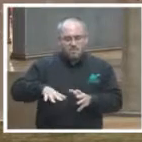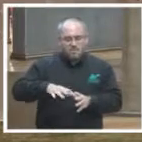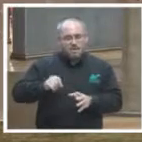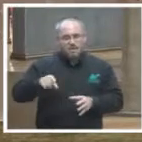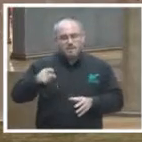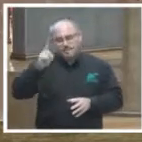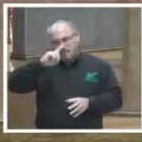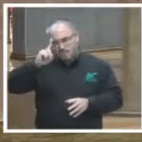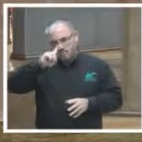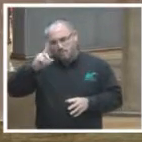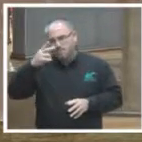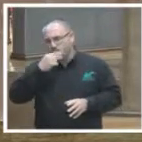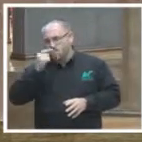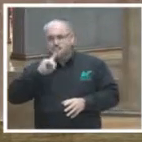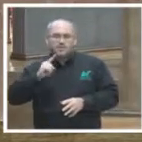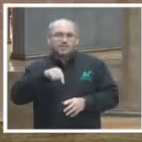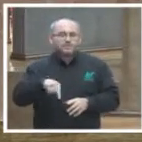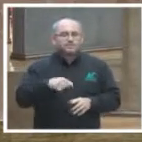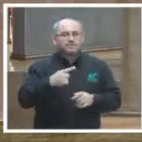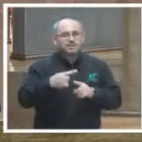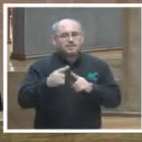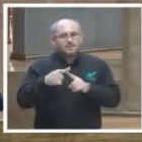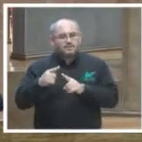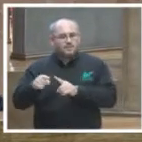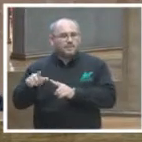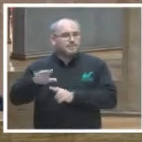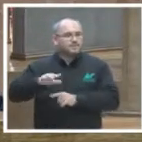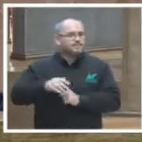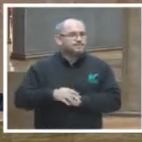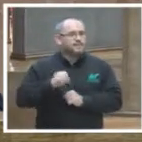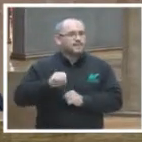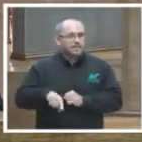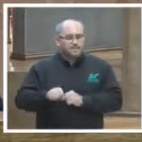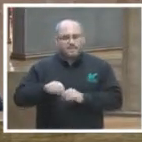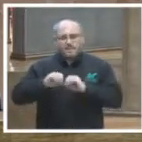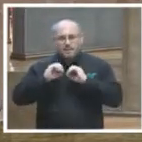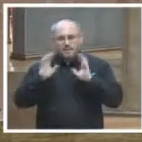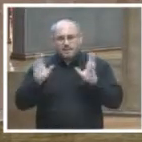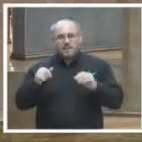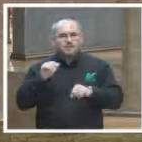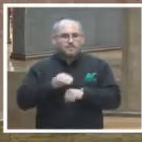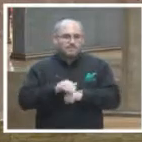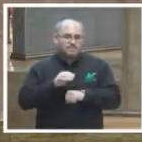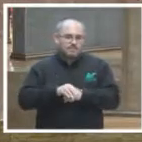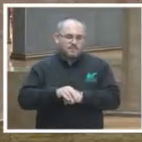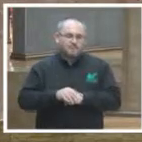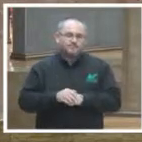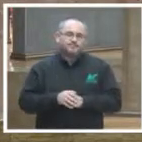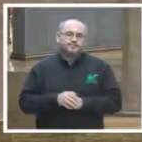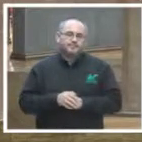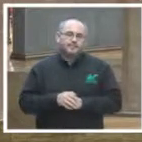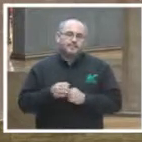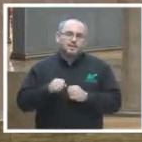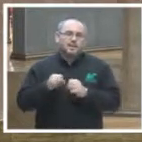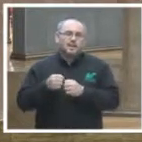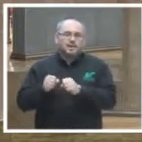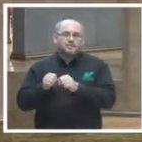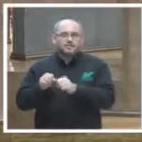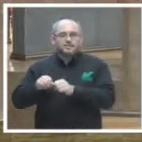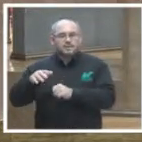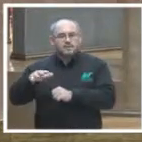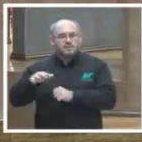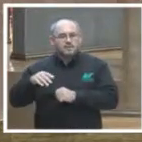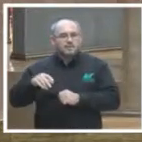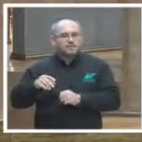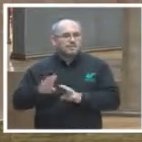como a las consejeras y consejeros de las OPLES. También, claro, a mis amigos y amigas de la Sala Superior del Tribunal